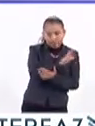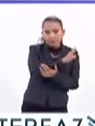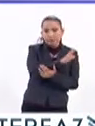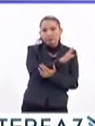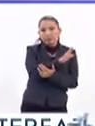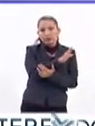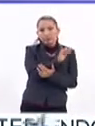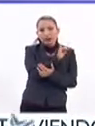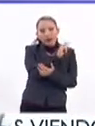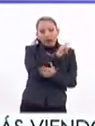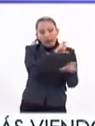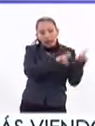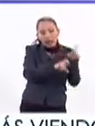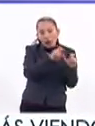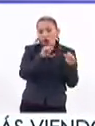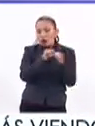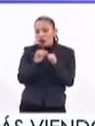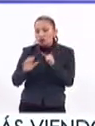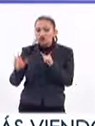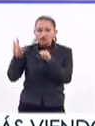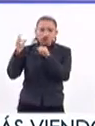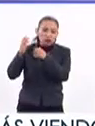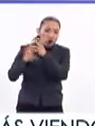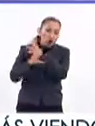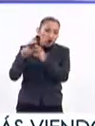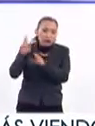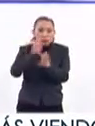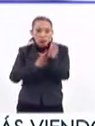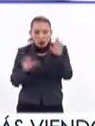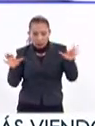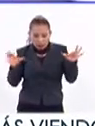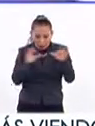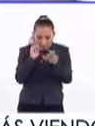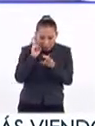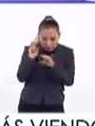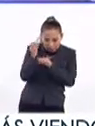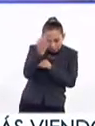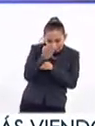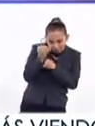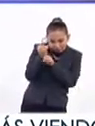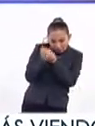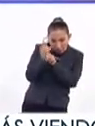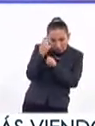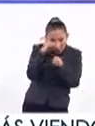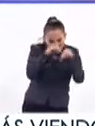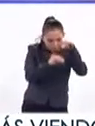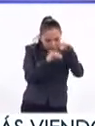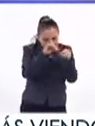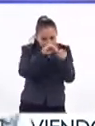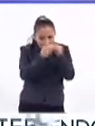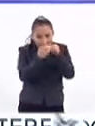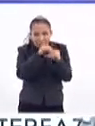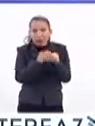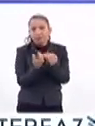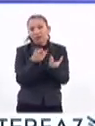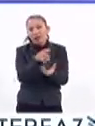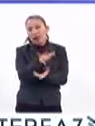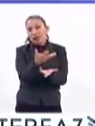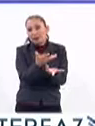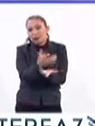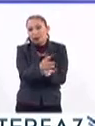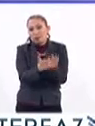ingeniería química con aspectos de biología para poder manipular este tipo de cultivos.